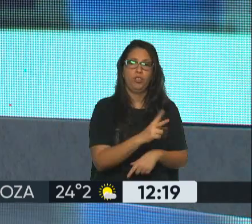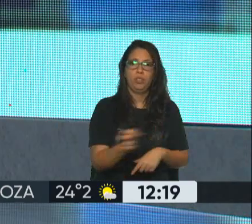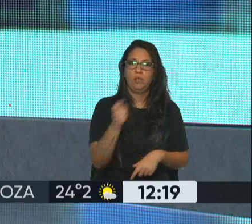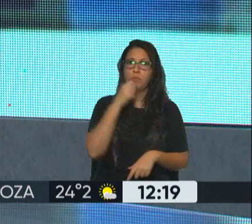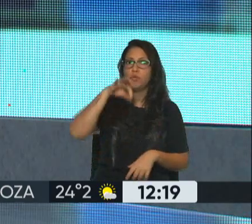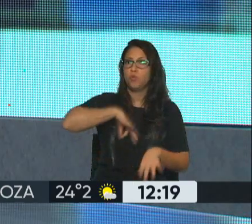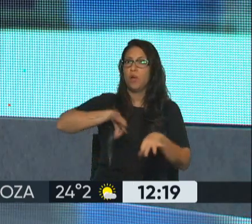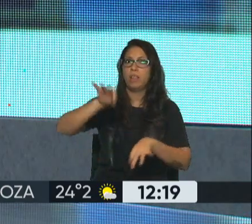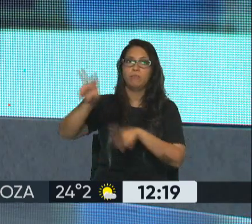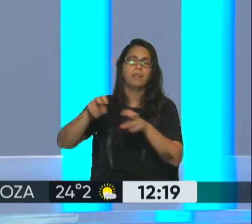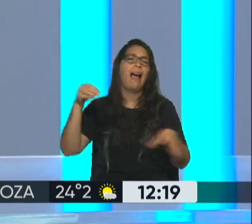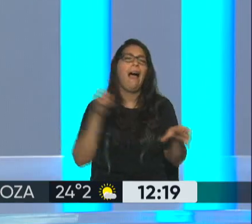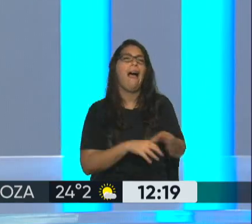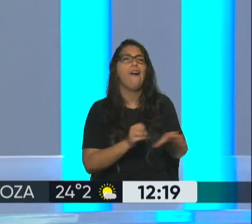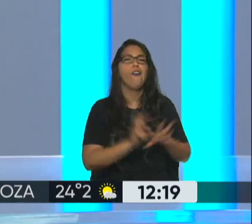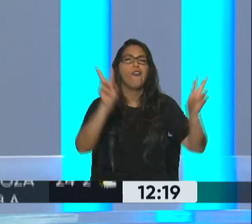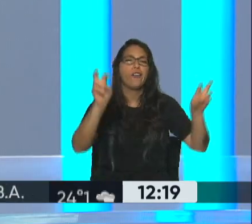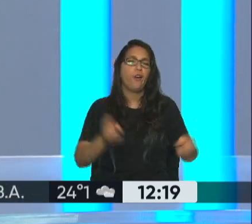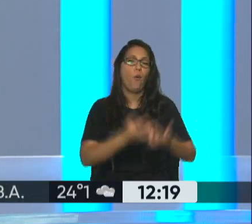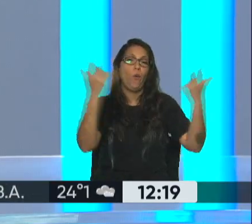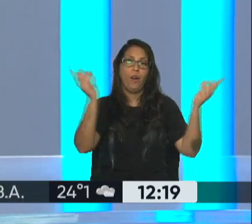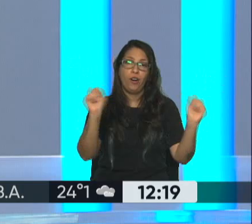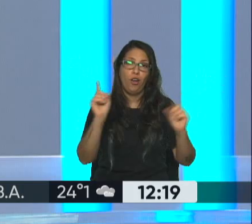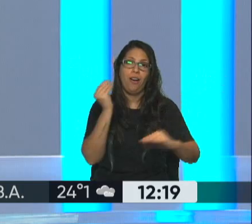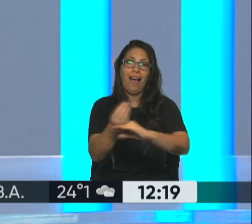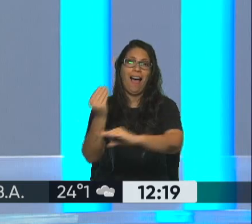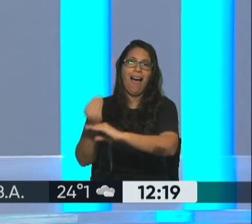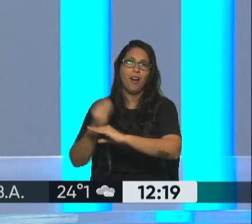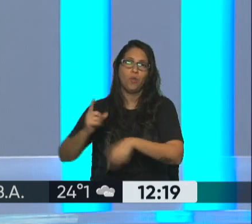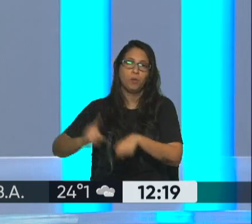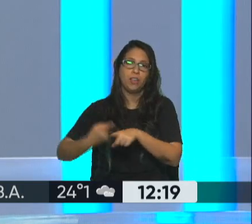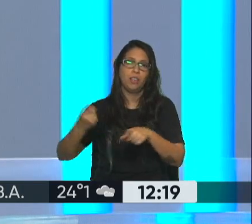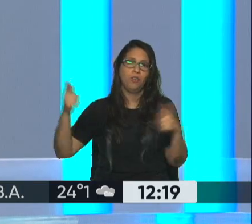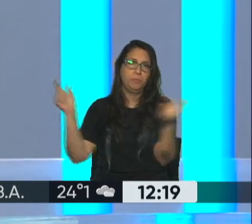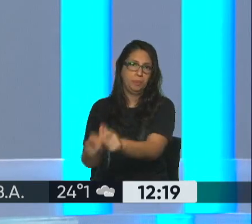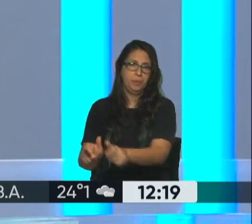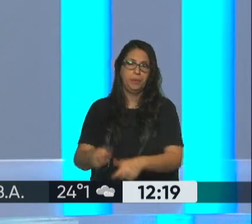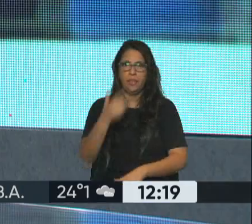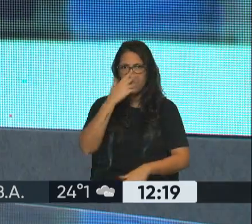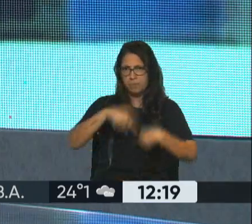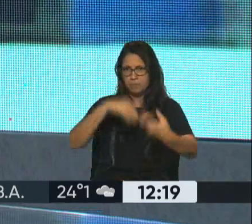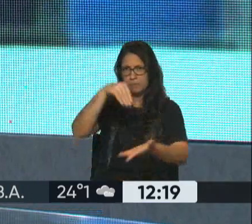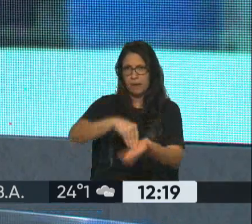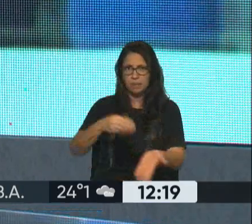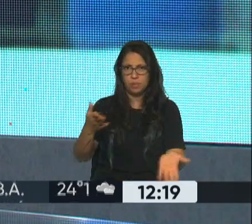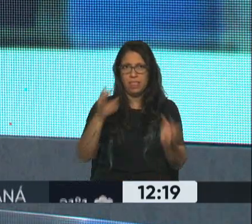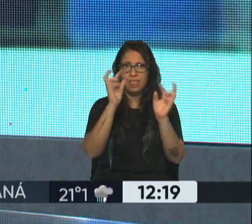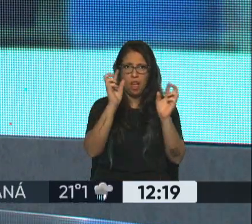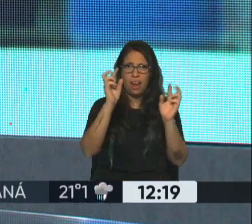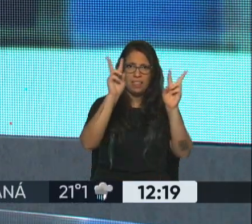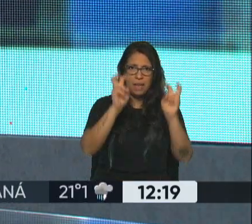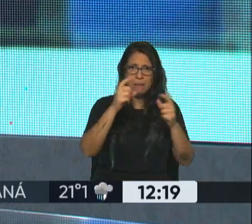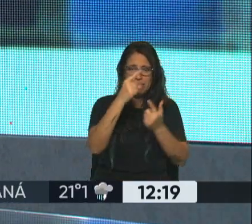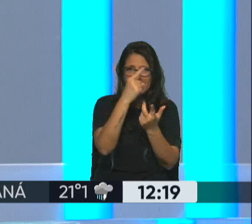los suelos. O sea, no es ahorro, no es un ahorro importante. Son puestos políticos que se pierden. Bueno, después seguimos porque no tenemos que hablar del dólar, tenemos que hablar de